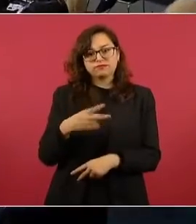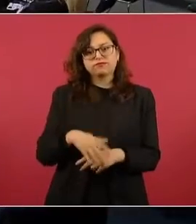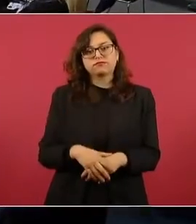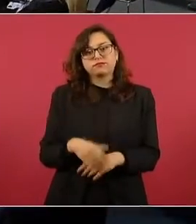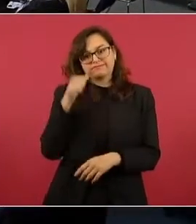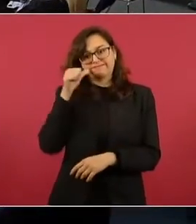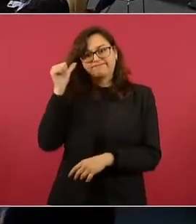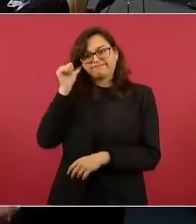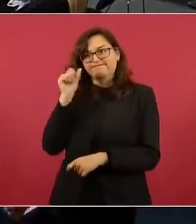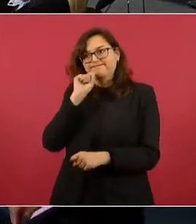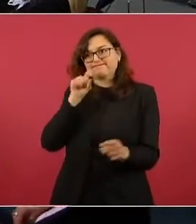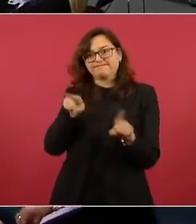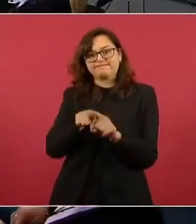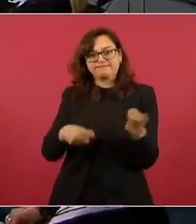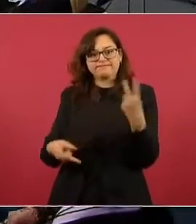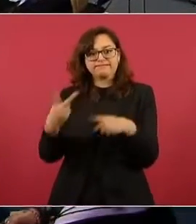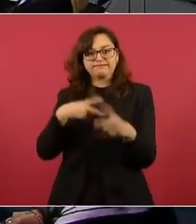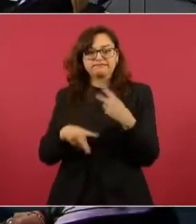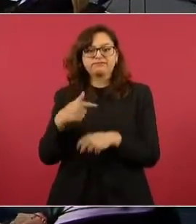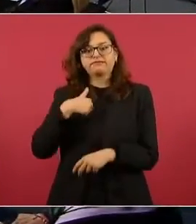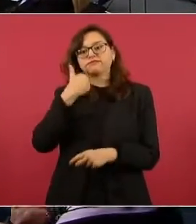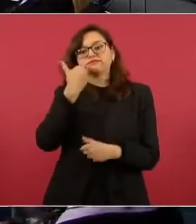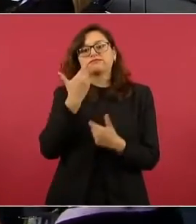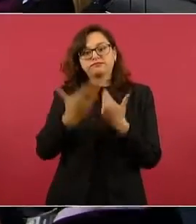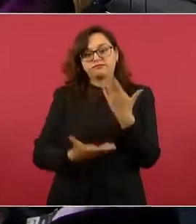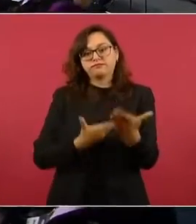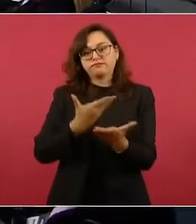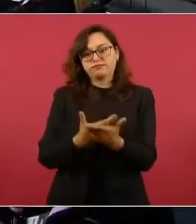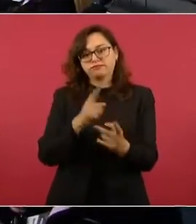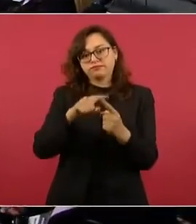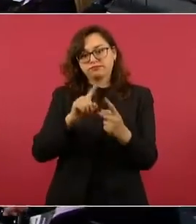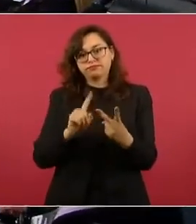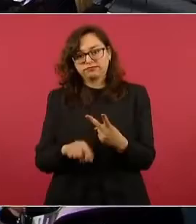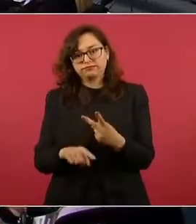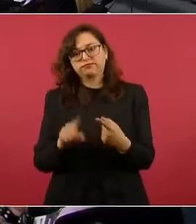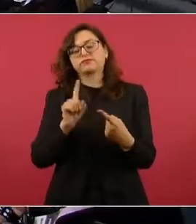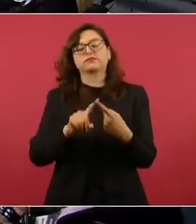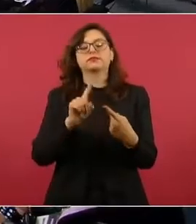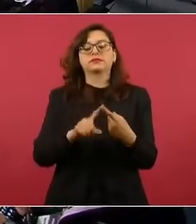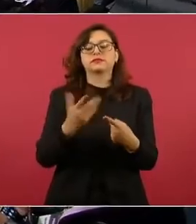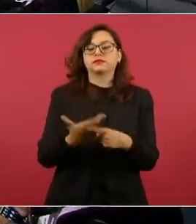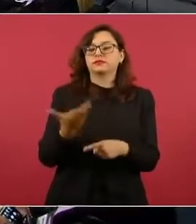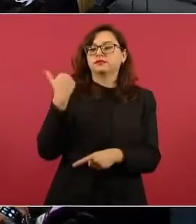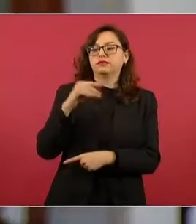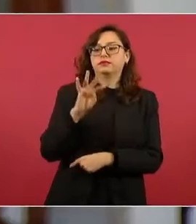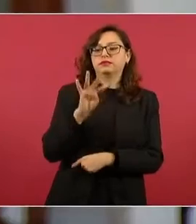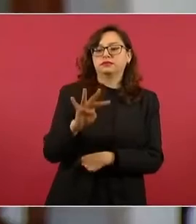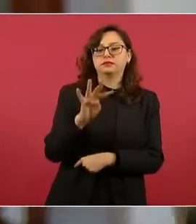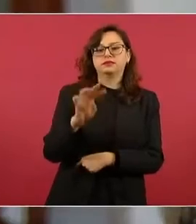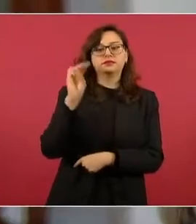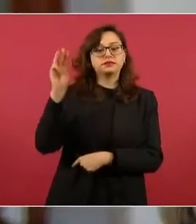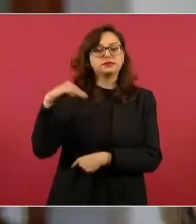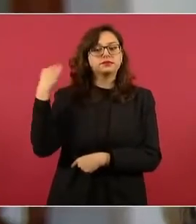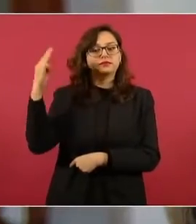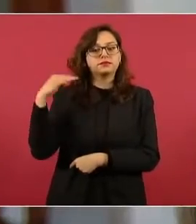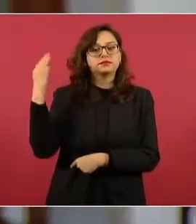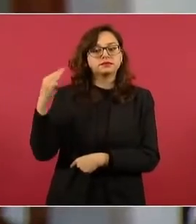Bueno, son dos planteamientos breves. El pasado 19 de marzo, le quiero introducir antes del planteamiento que le voy a realizar,